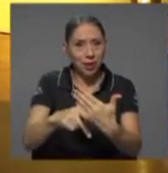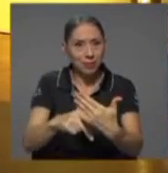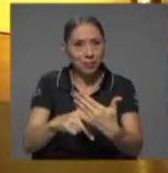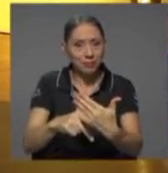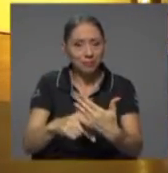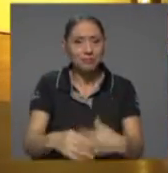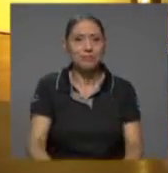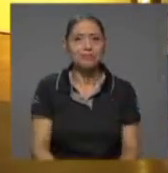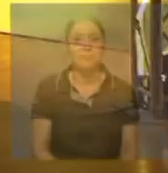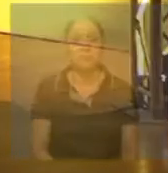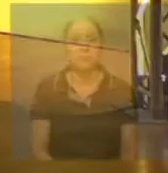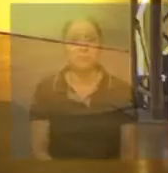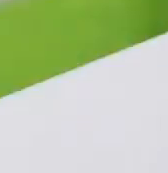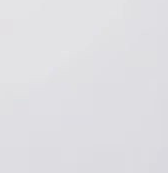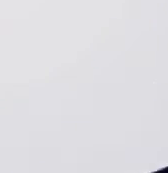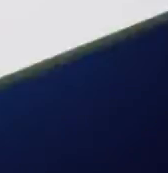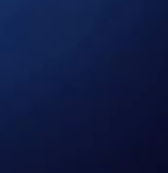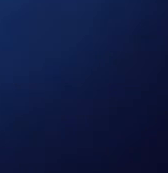Regresamos.